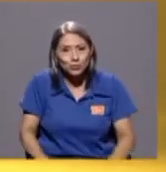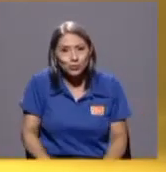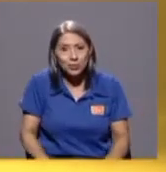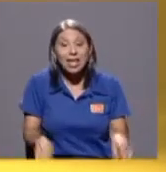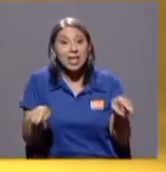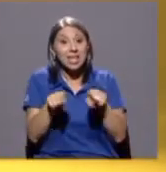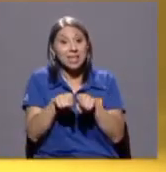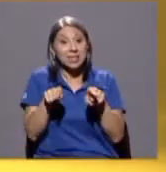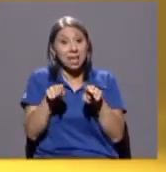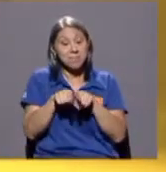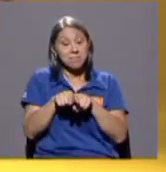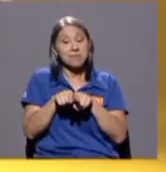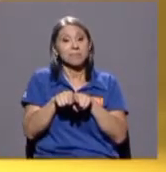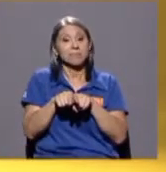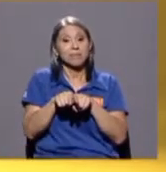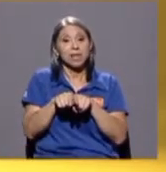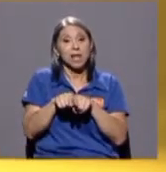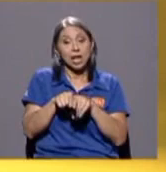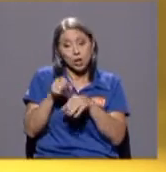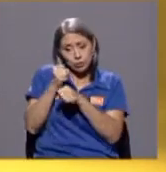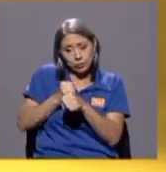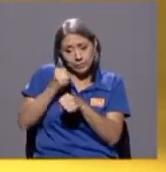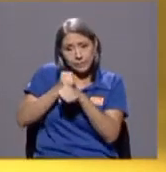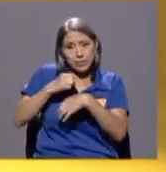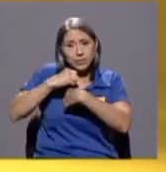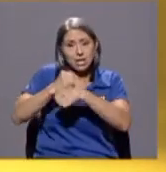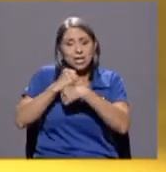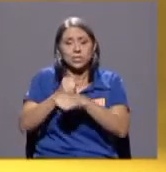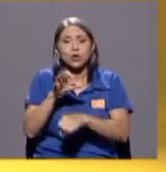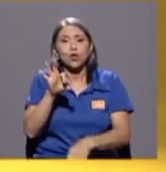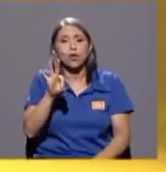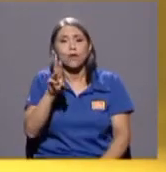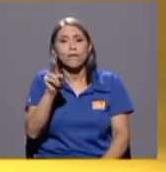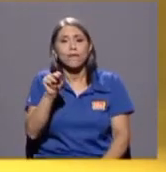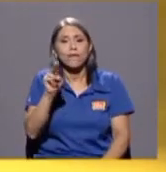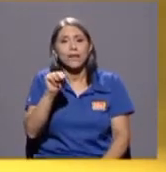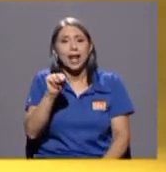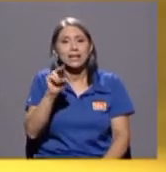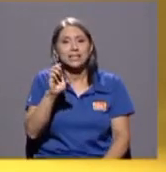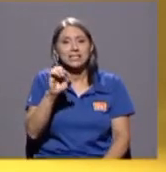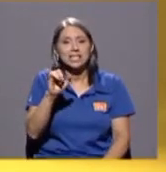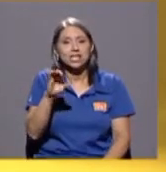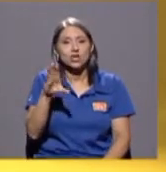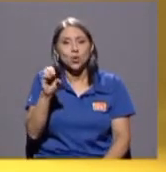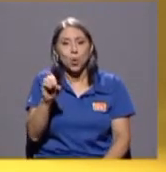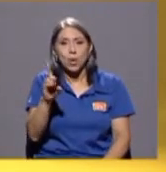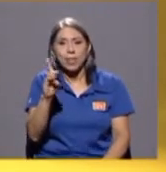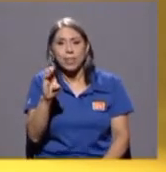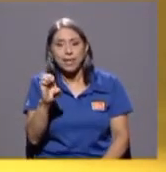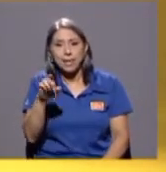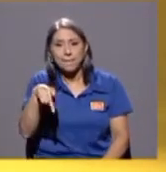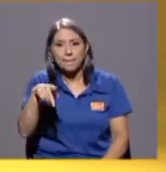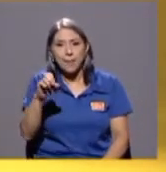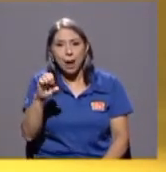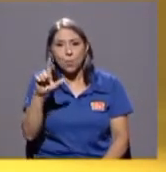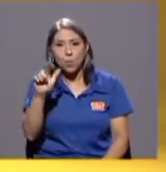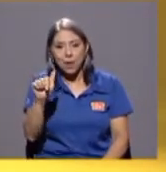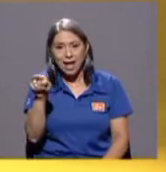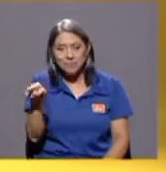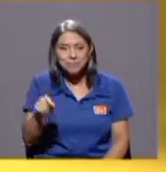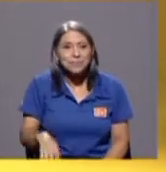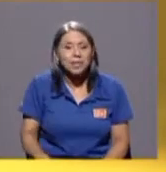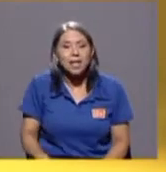de don Francisco a la elaboración de esos